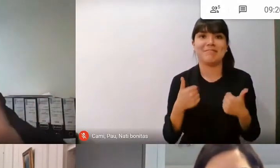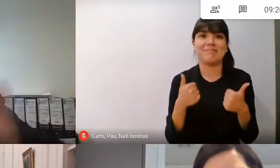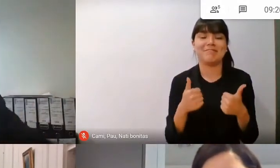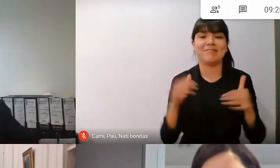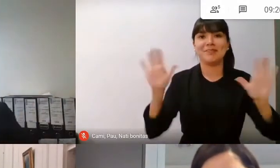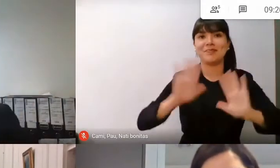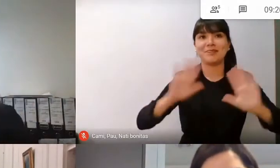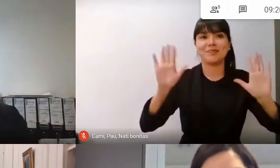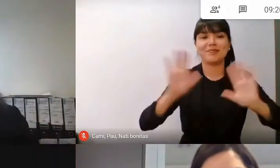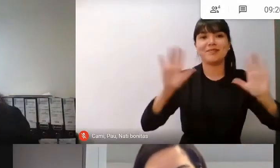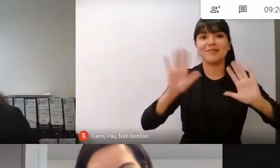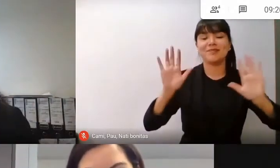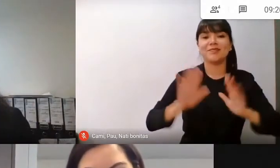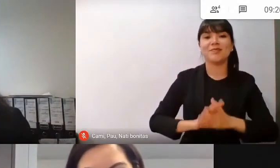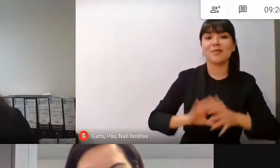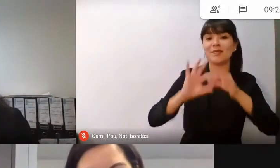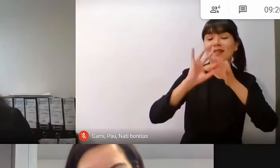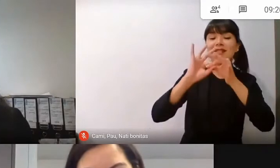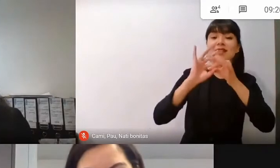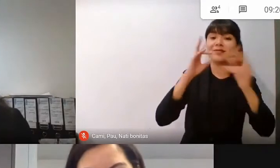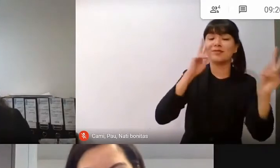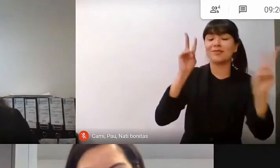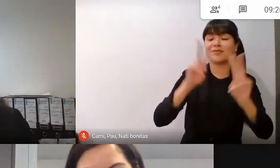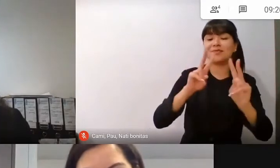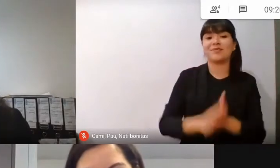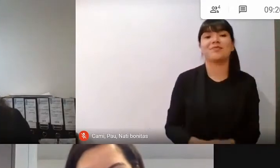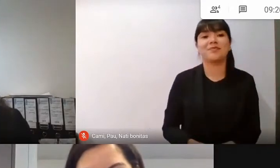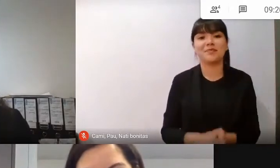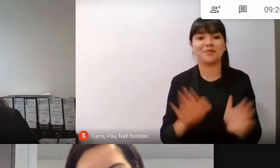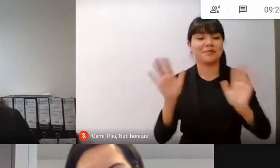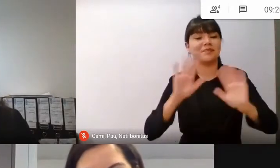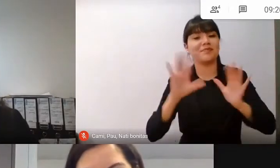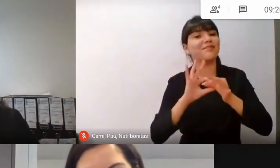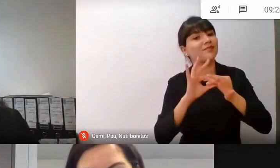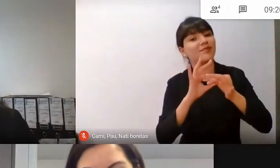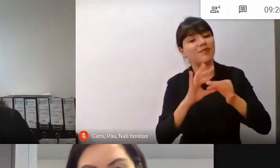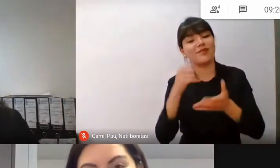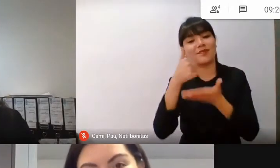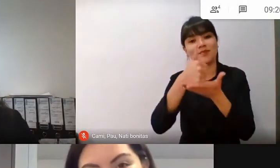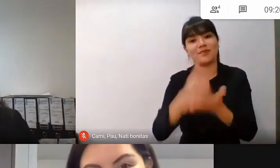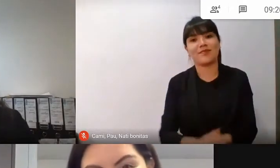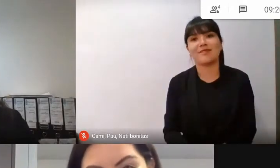gracias nos vemos gracias alcalde gracias directora